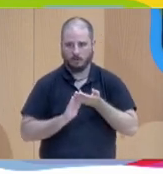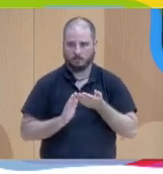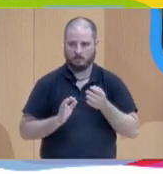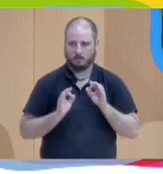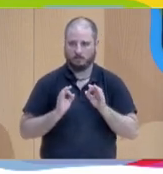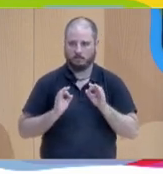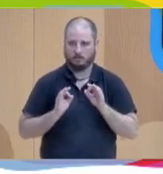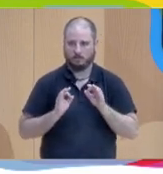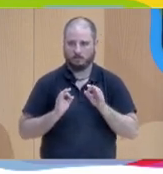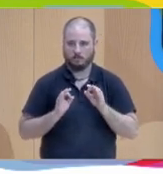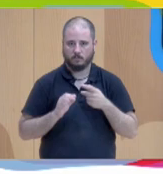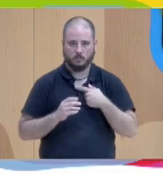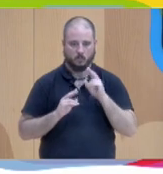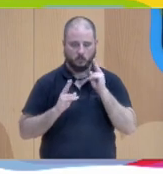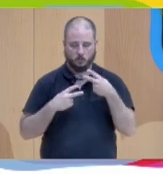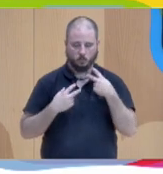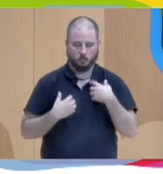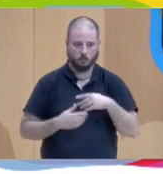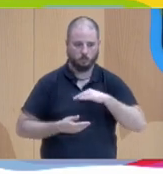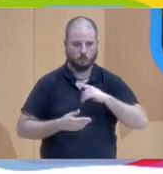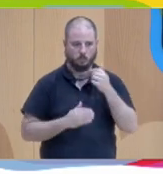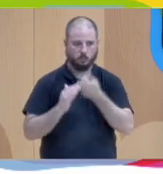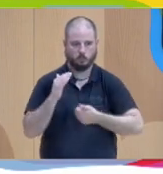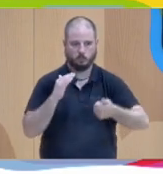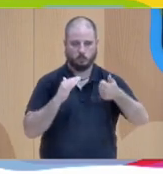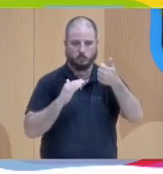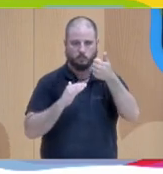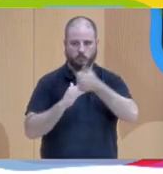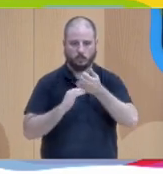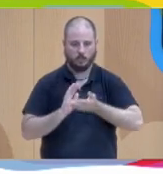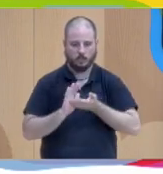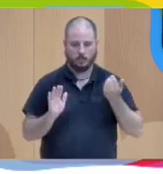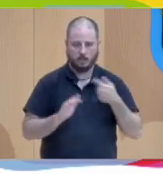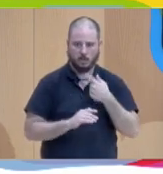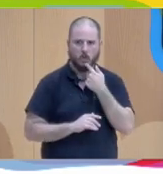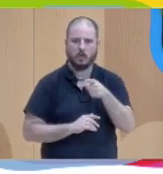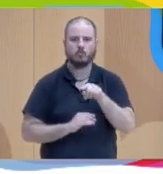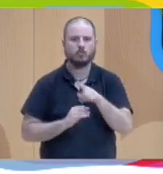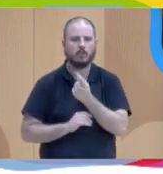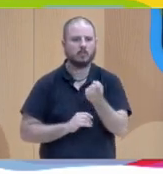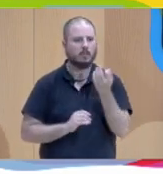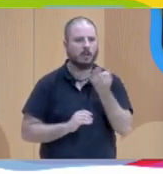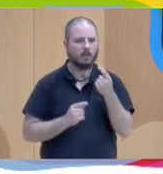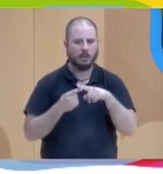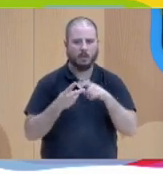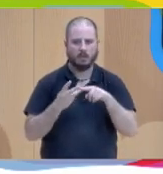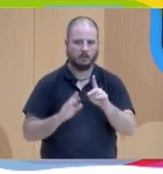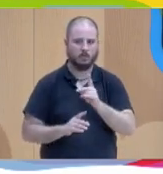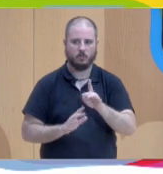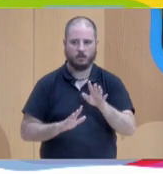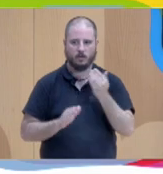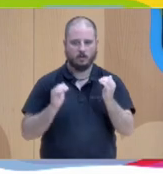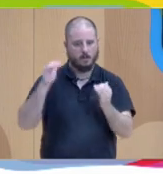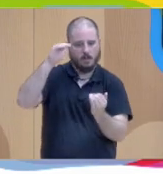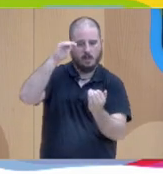en algunos momentos egocéntrico que igual estamos como en un yo te voy a decir lo que tú necesitas bajarnos a una realidad de tú y yo y